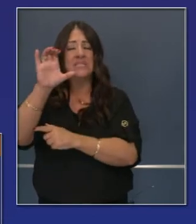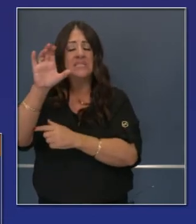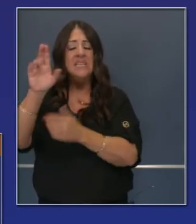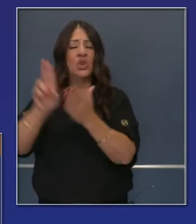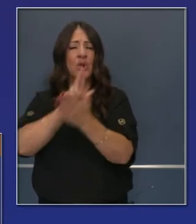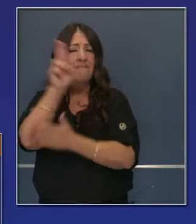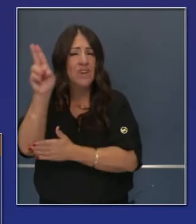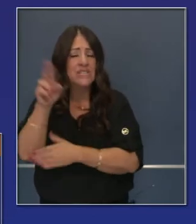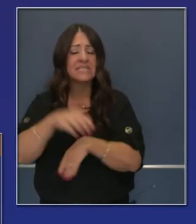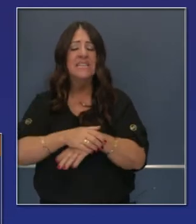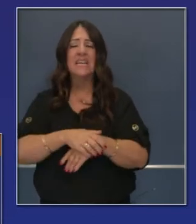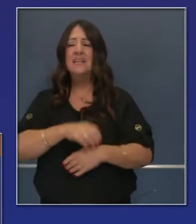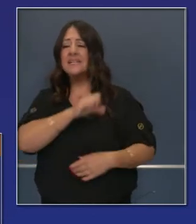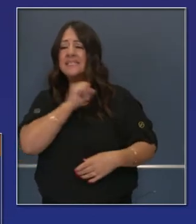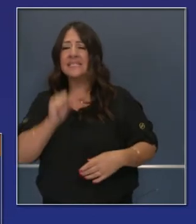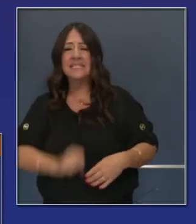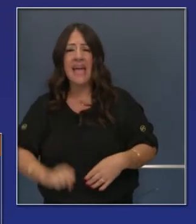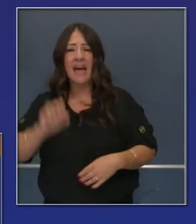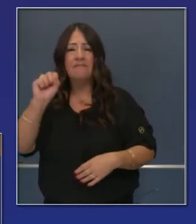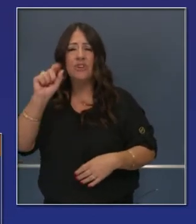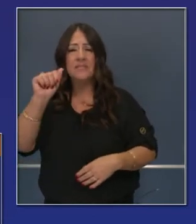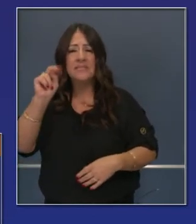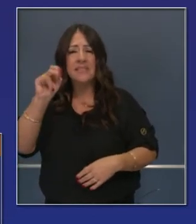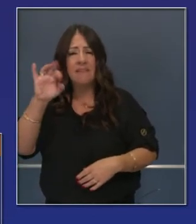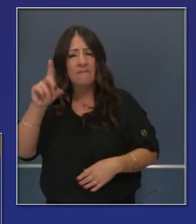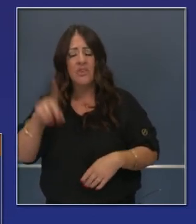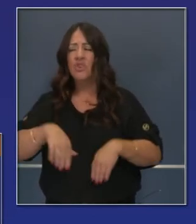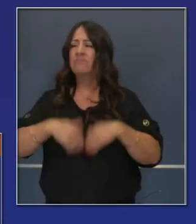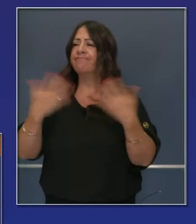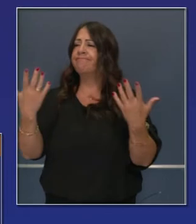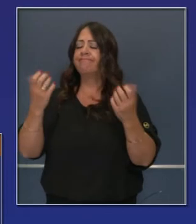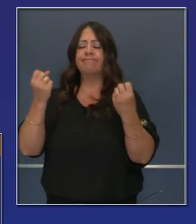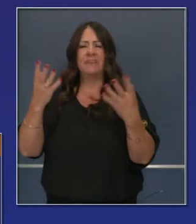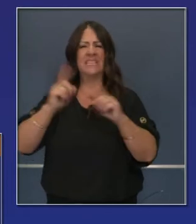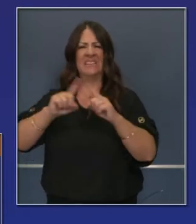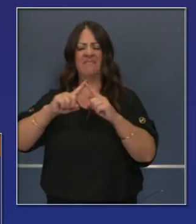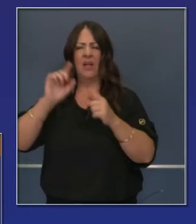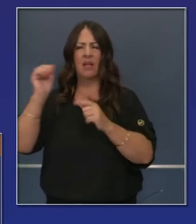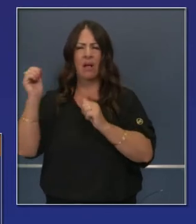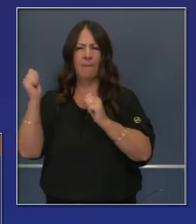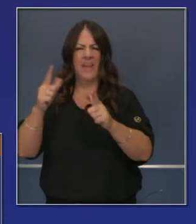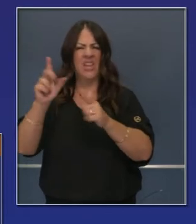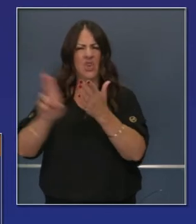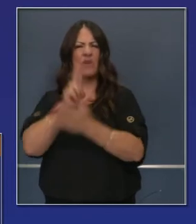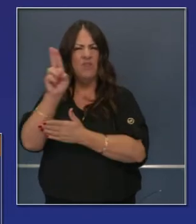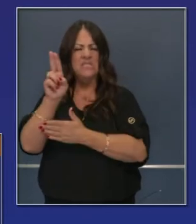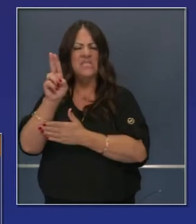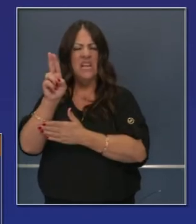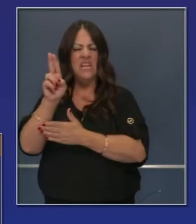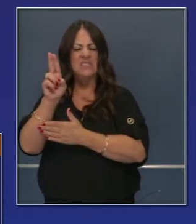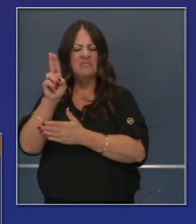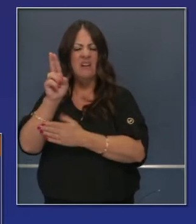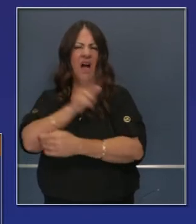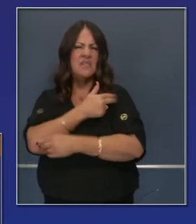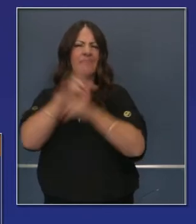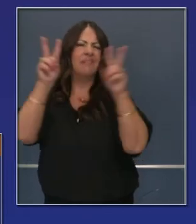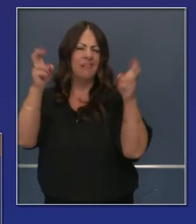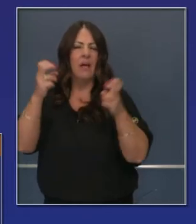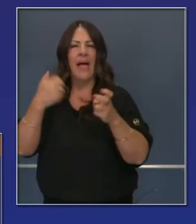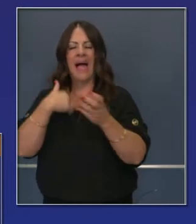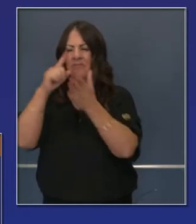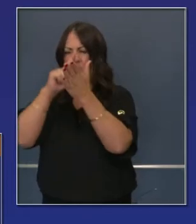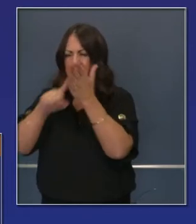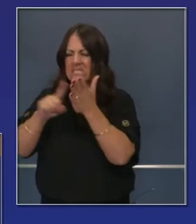con la CDC de manera increíble, con la Universidad de Stanford y otras universidades, con la calidad del desarrollo e investigación,